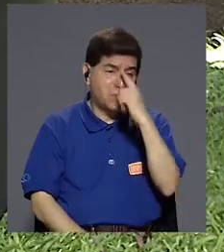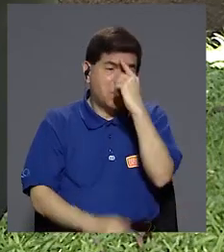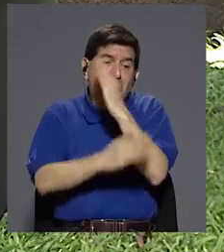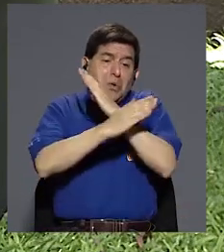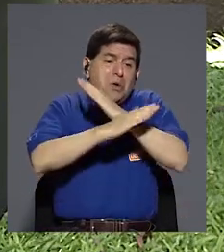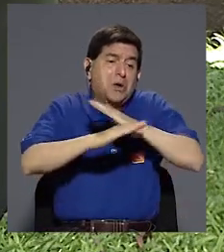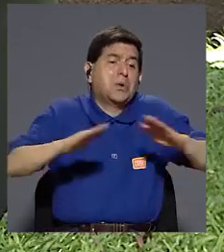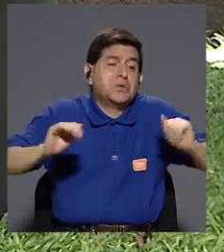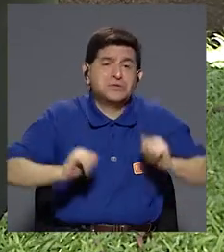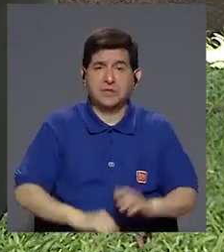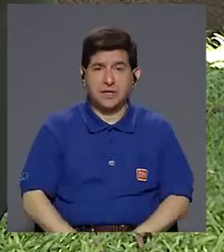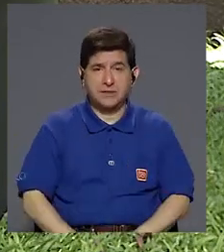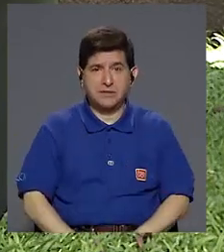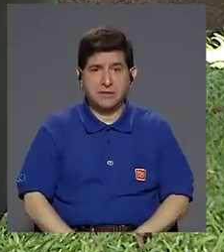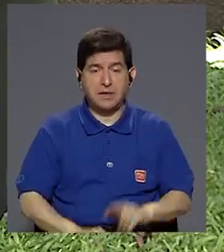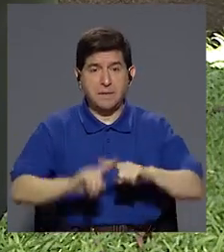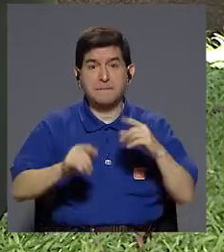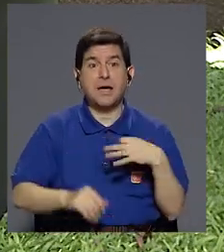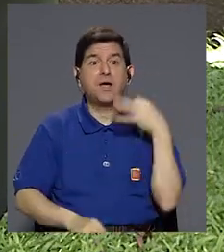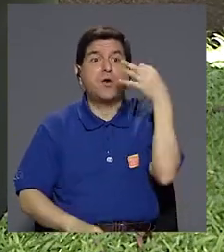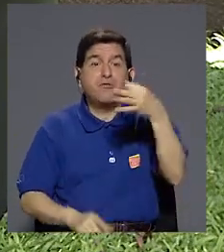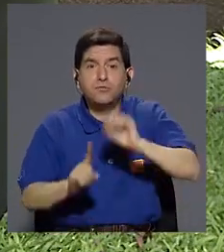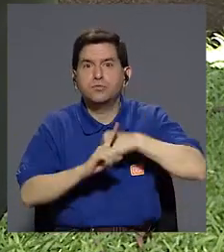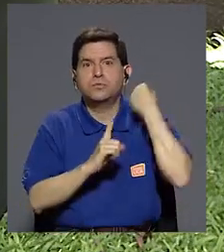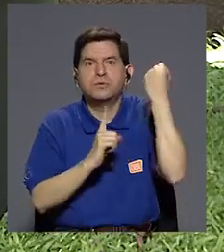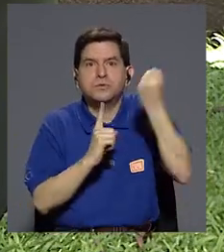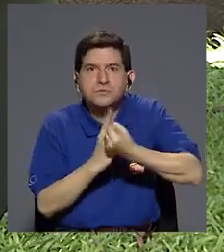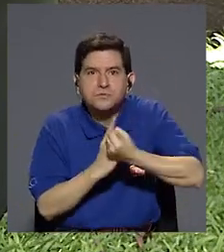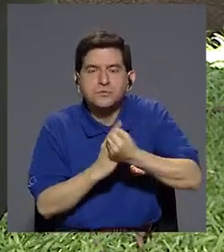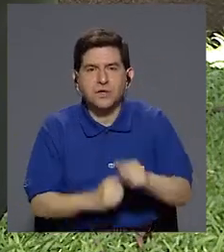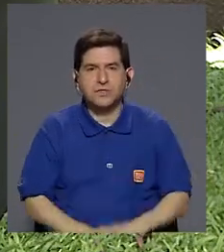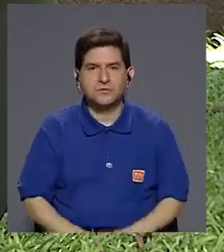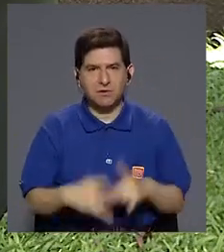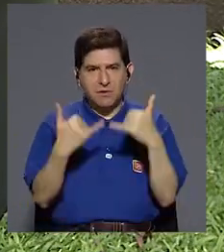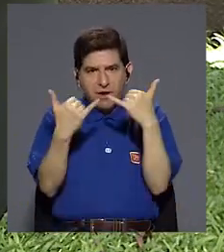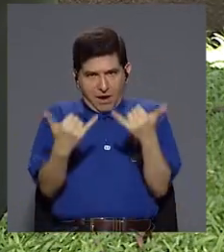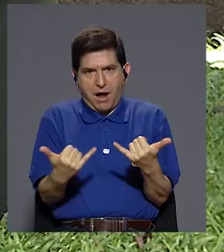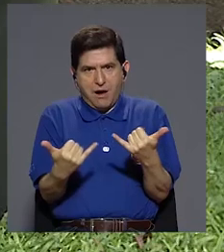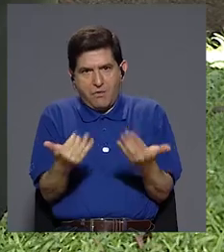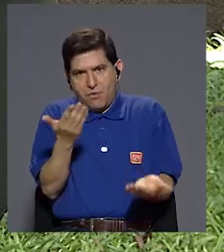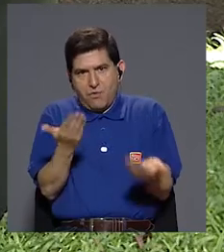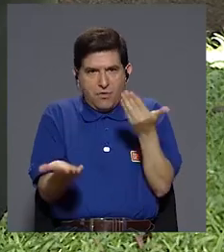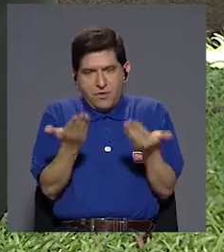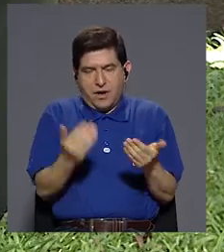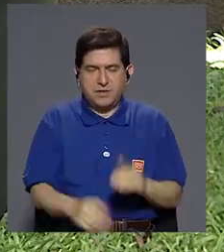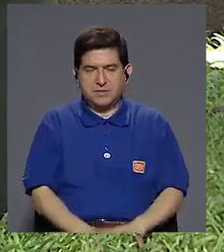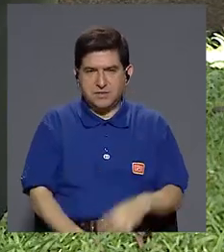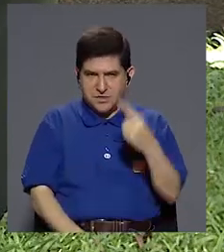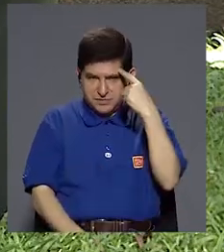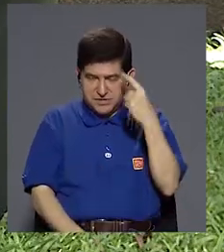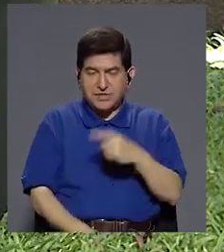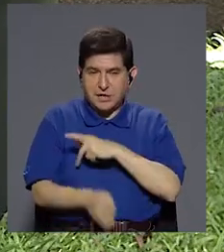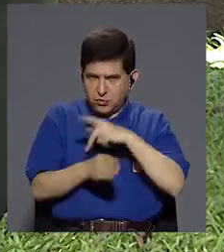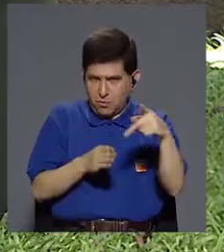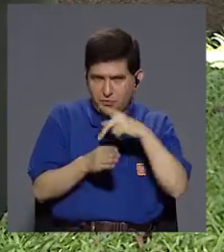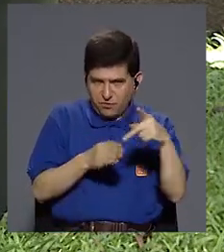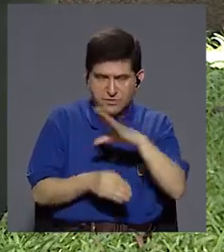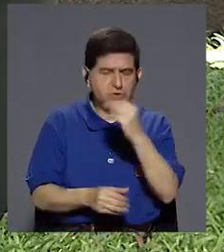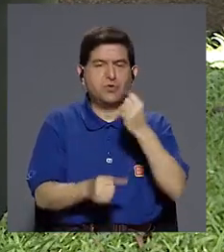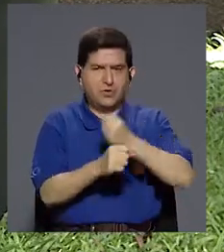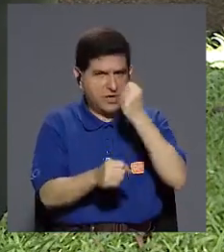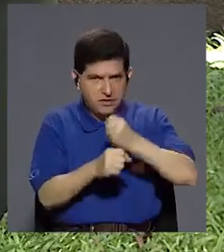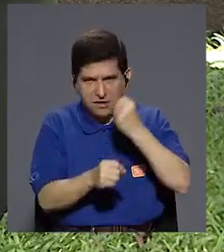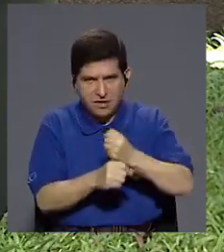totalmente inocente, el día de mañana en una situación, en este caso, de futuro profesional y laboral.